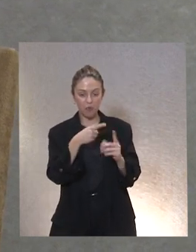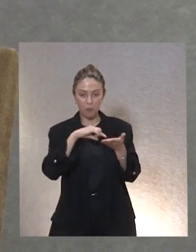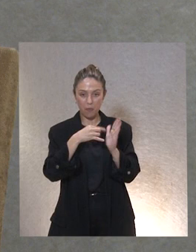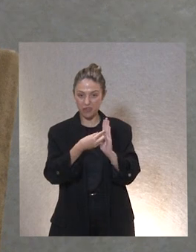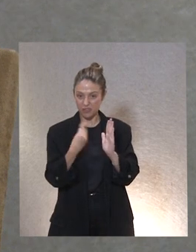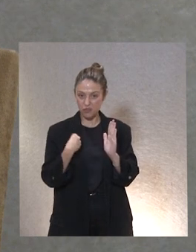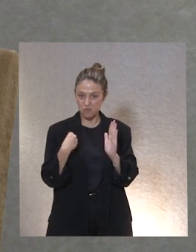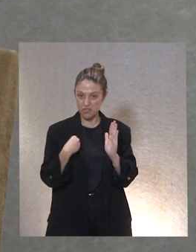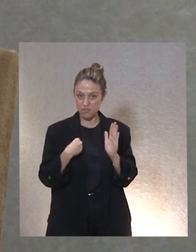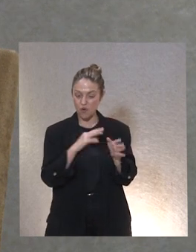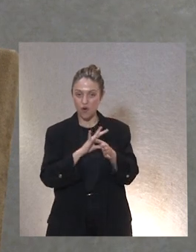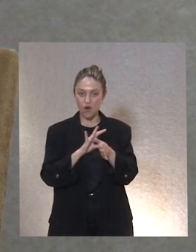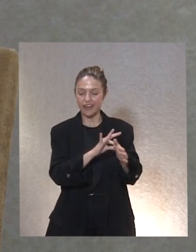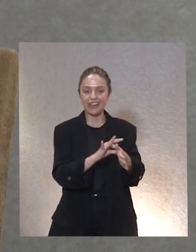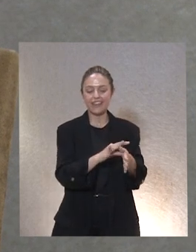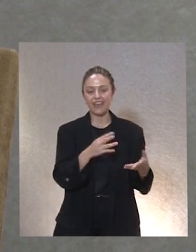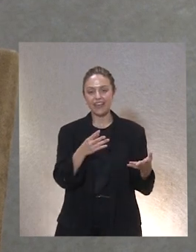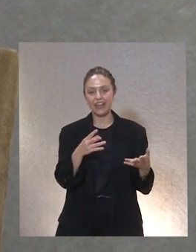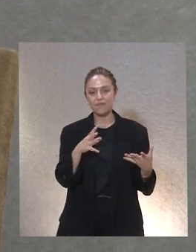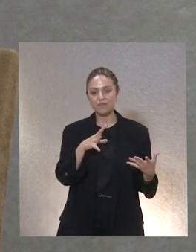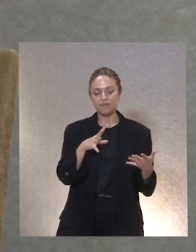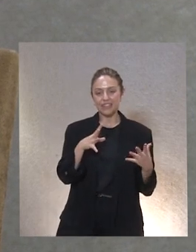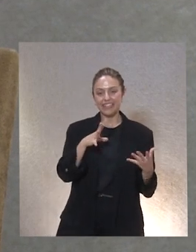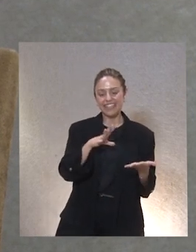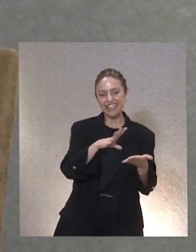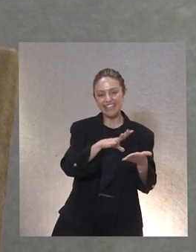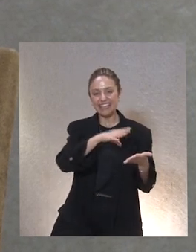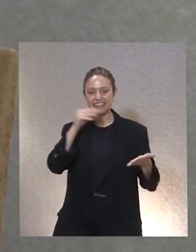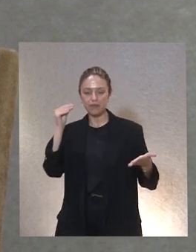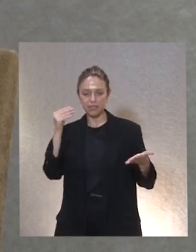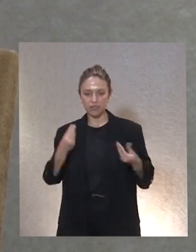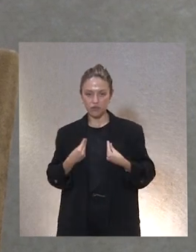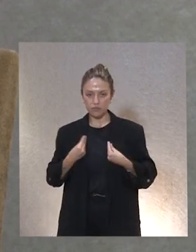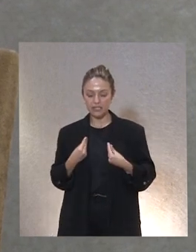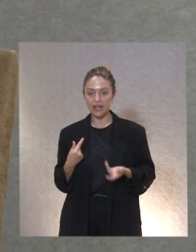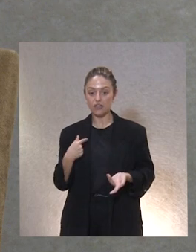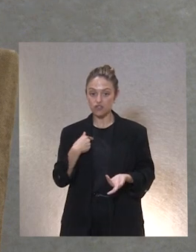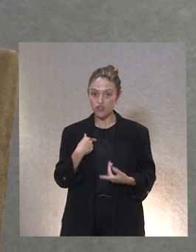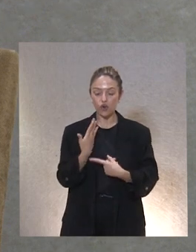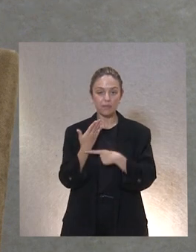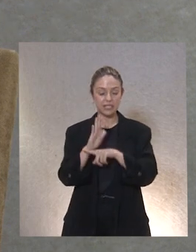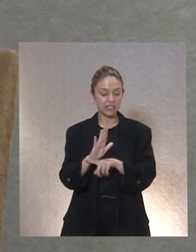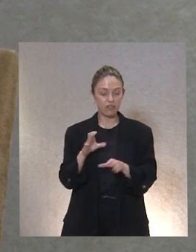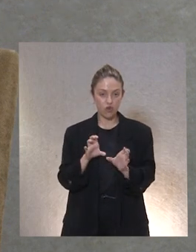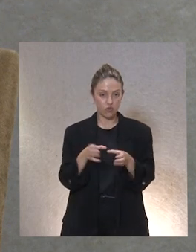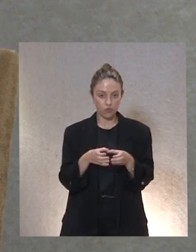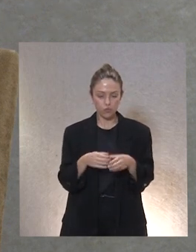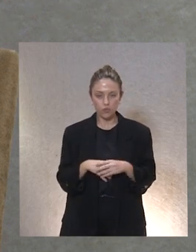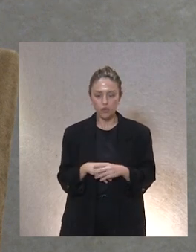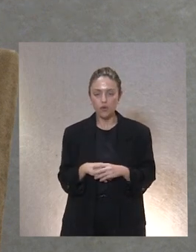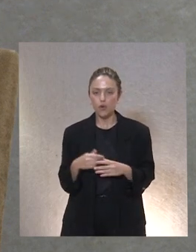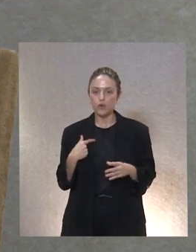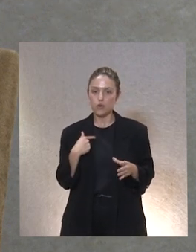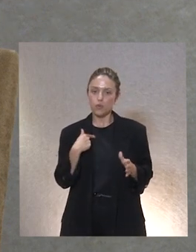la guía de interpretación vital Yo vengo aquí en representación de todo el equipo de trabajo a hacer un poco de spoiler